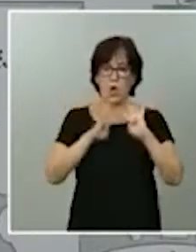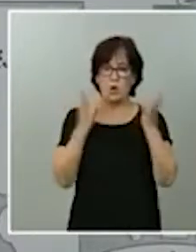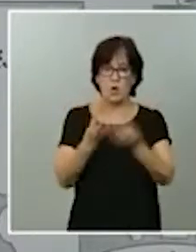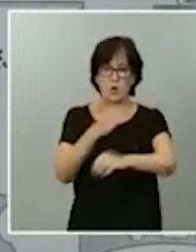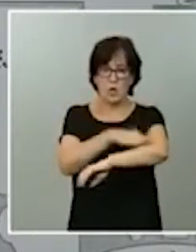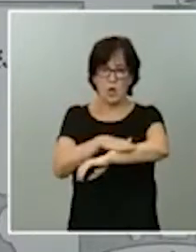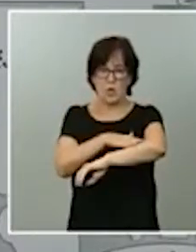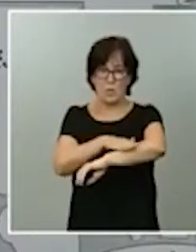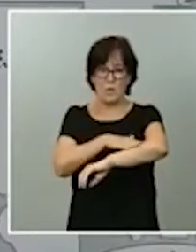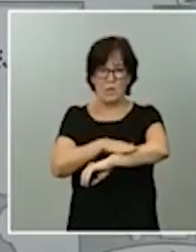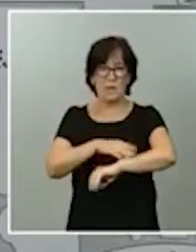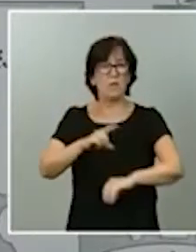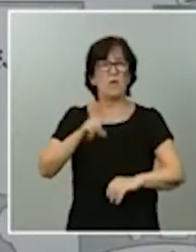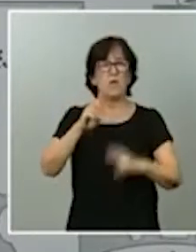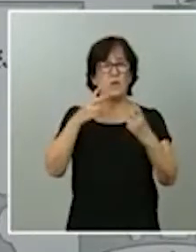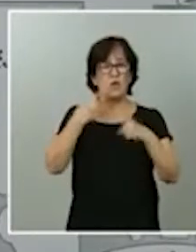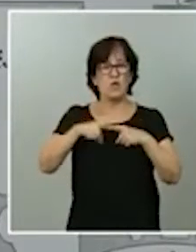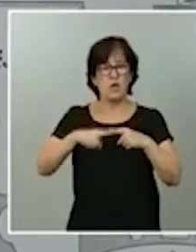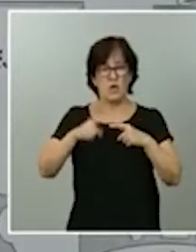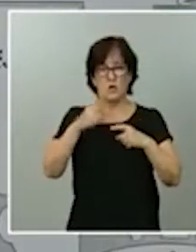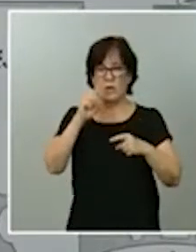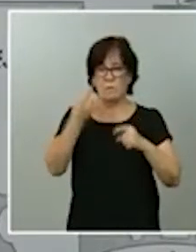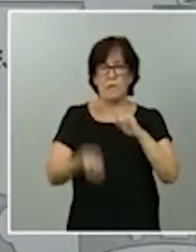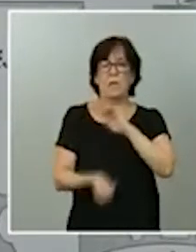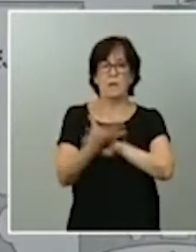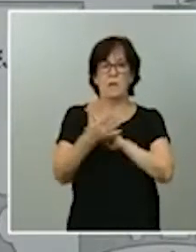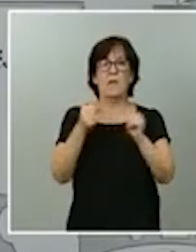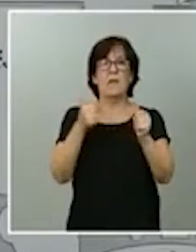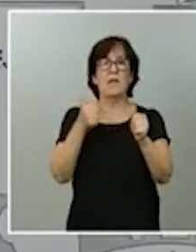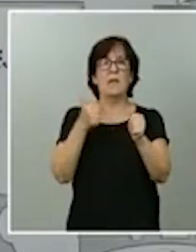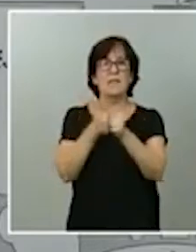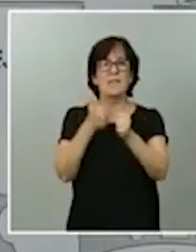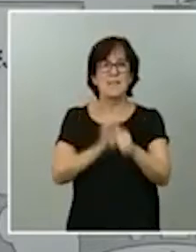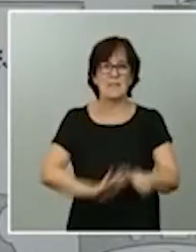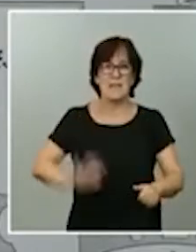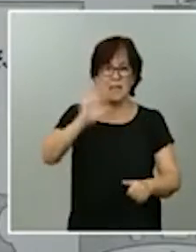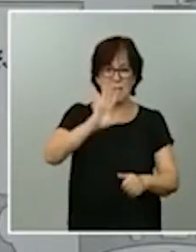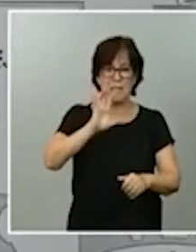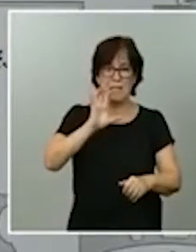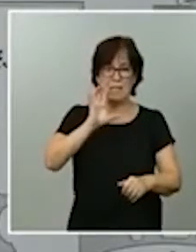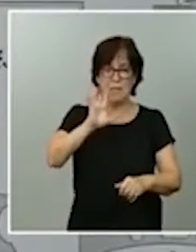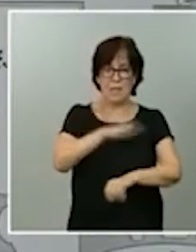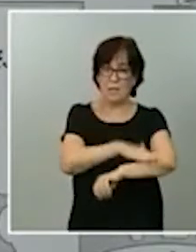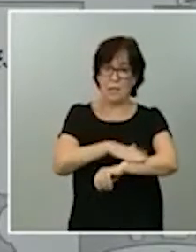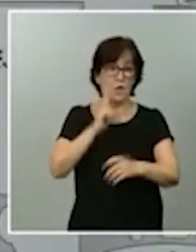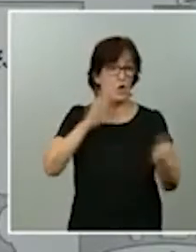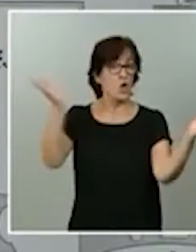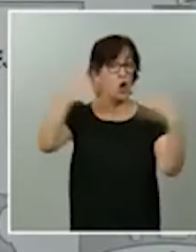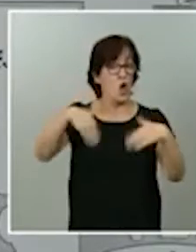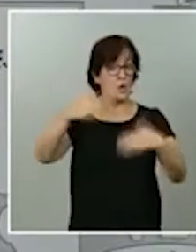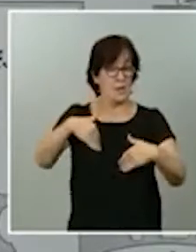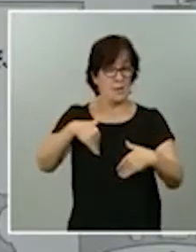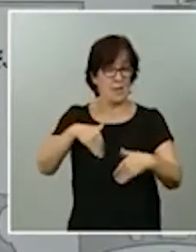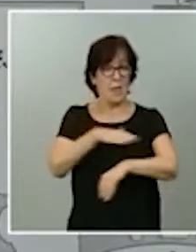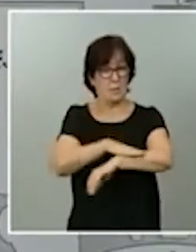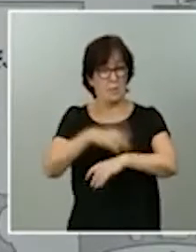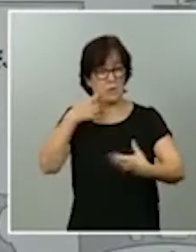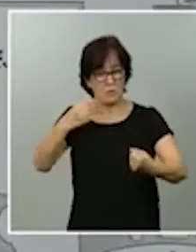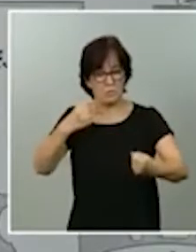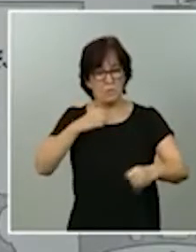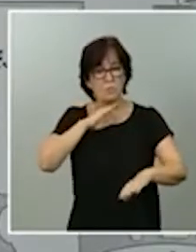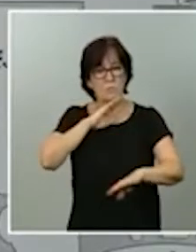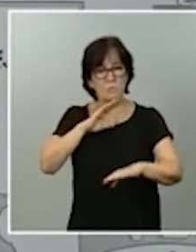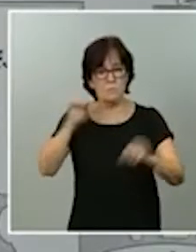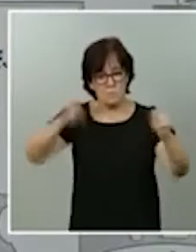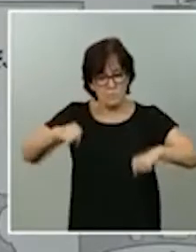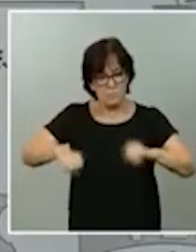primera, aprobó la creación de un secretario de Estado, una secretaria de Estado que no tenía el Ministerio de Sanidad. Eso da cumplimiento a los acuerdos de la Comisión